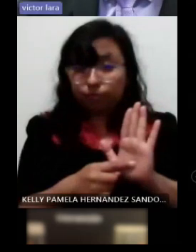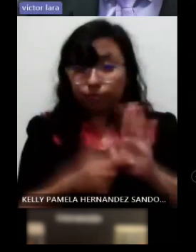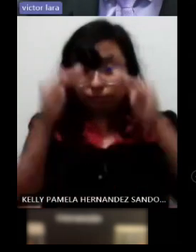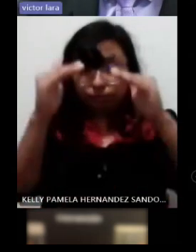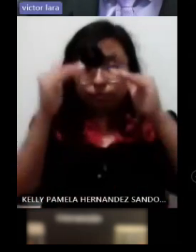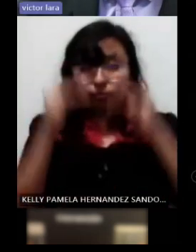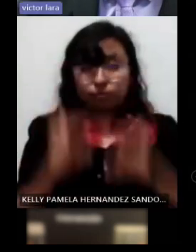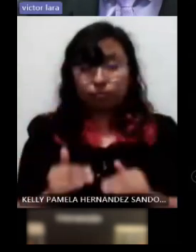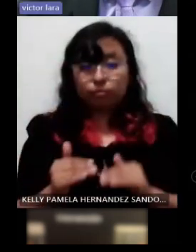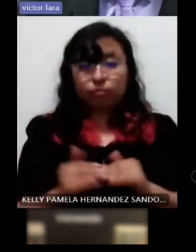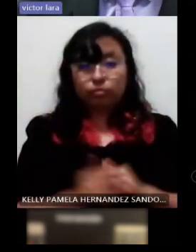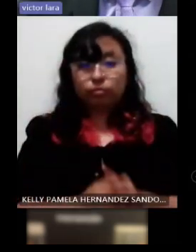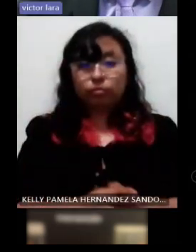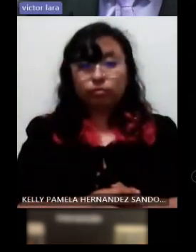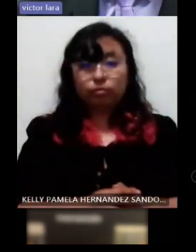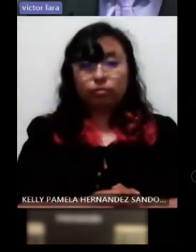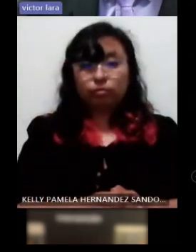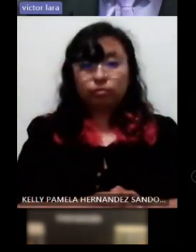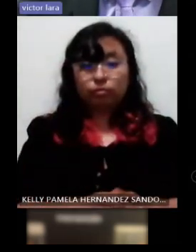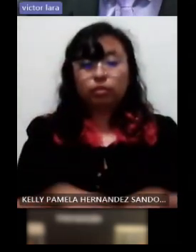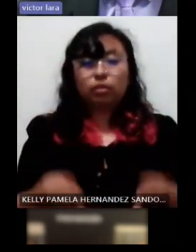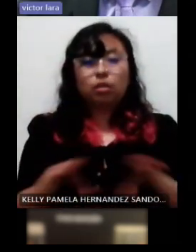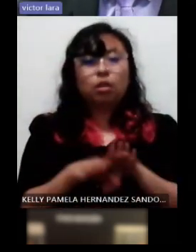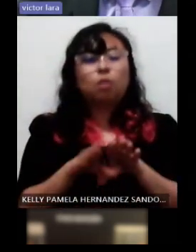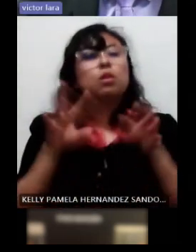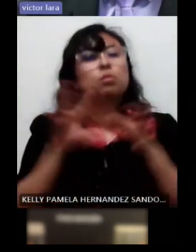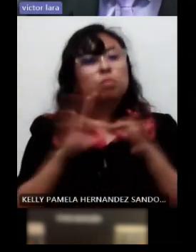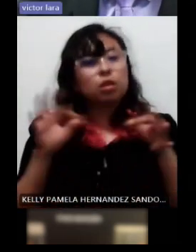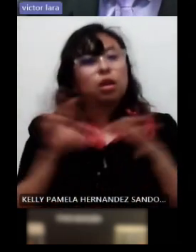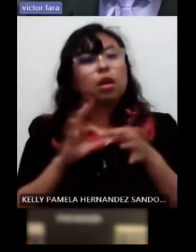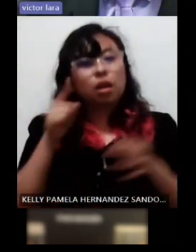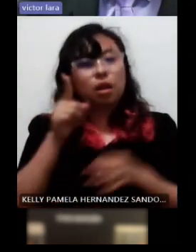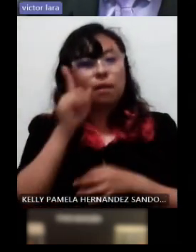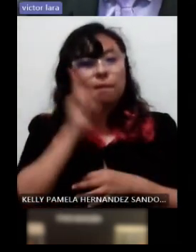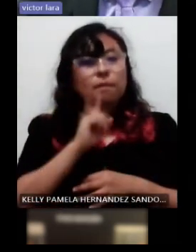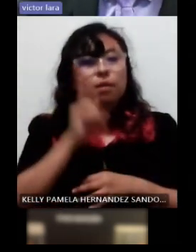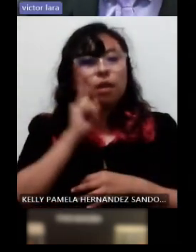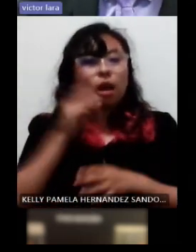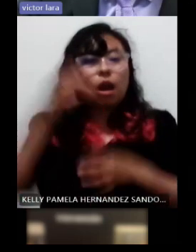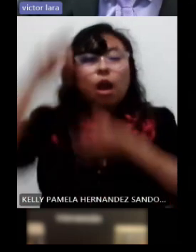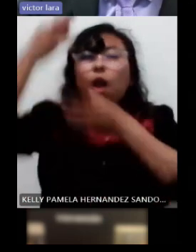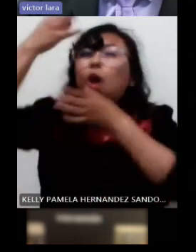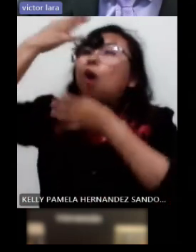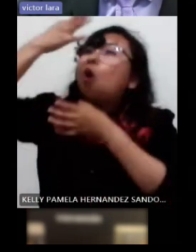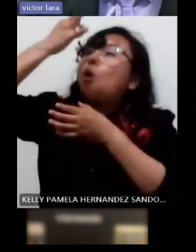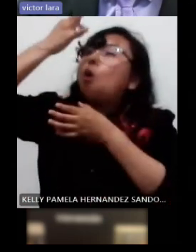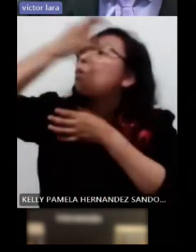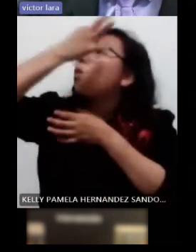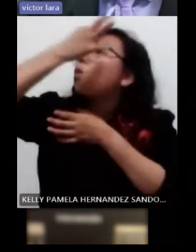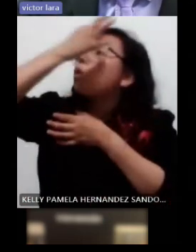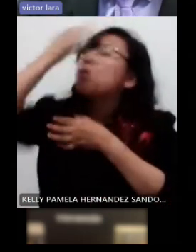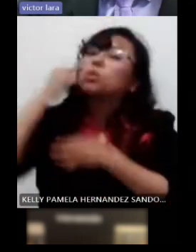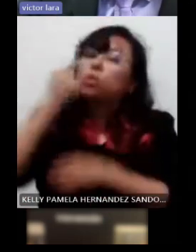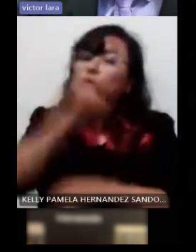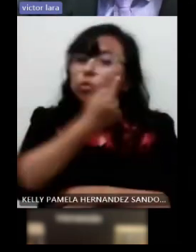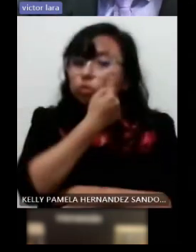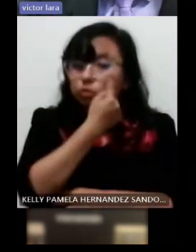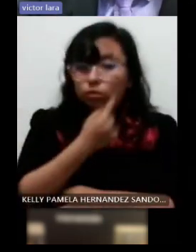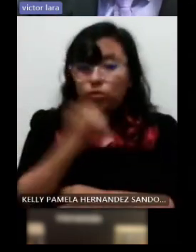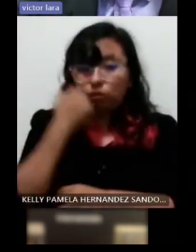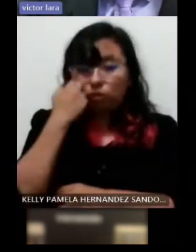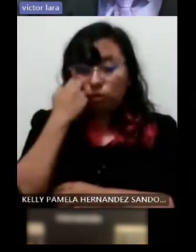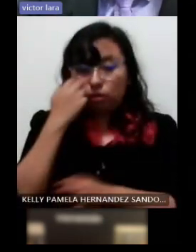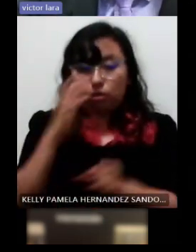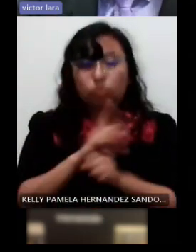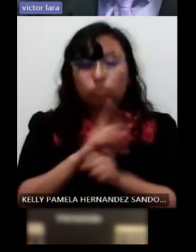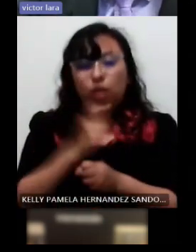van a ver cómo se intenta explicar a la paciente la colocación de unas gotas que generalmente los pacientes ya